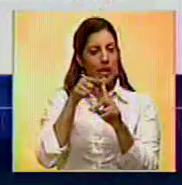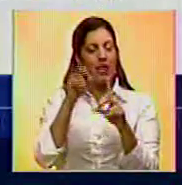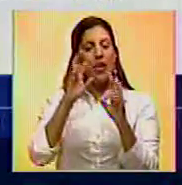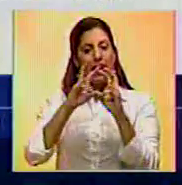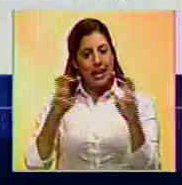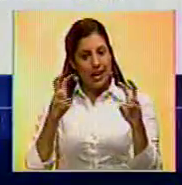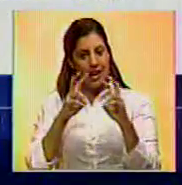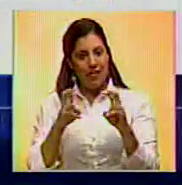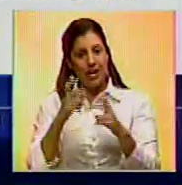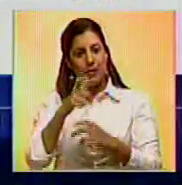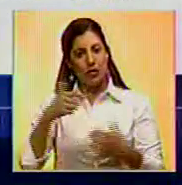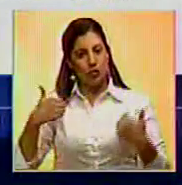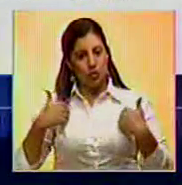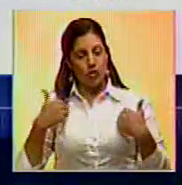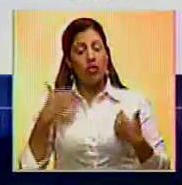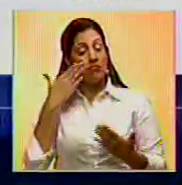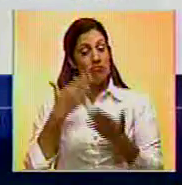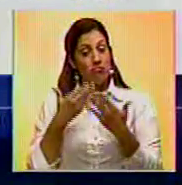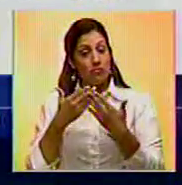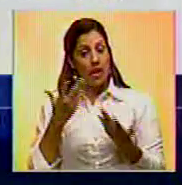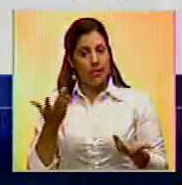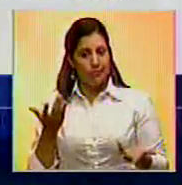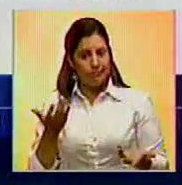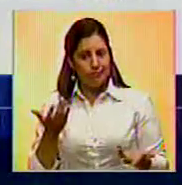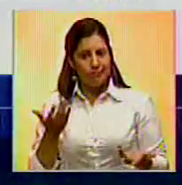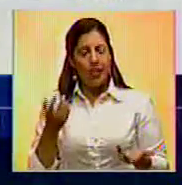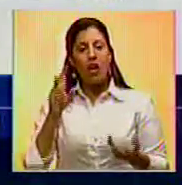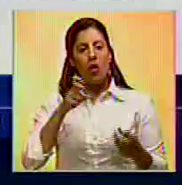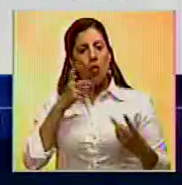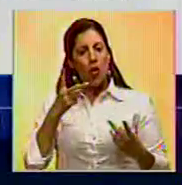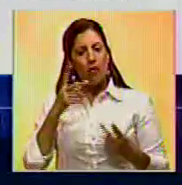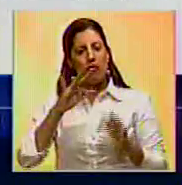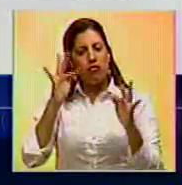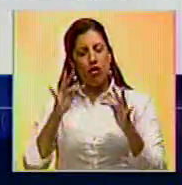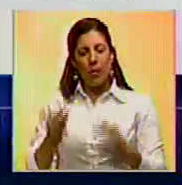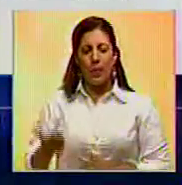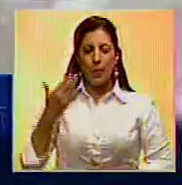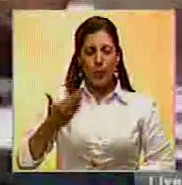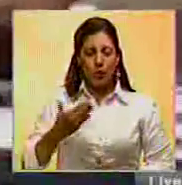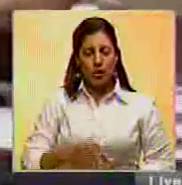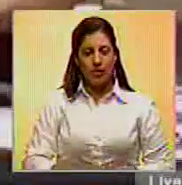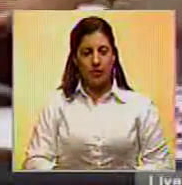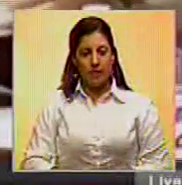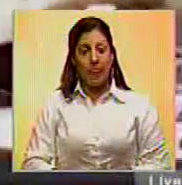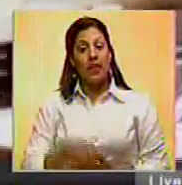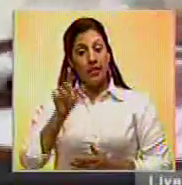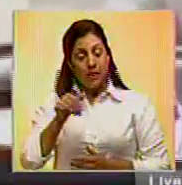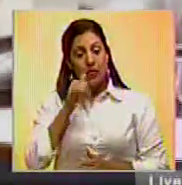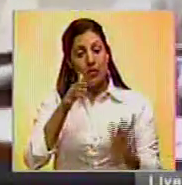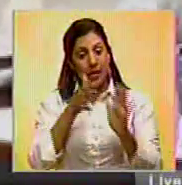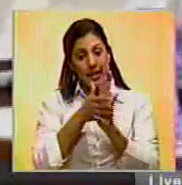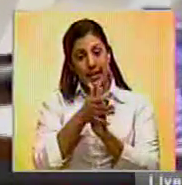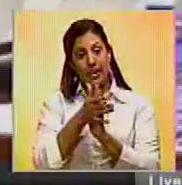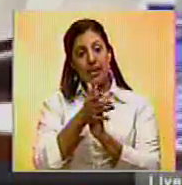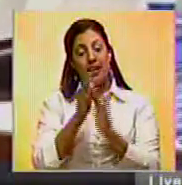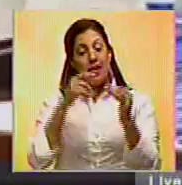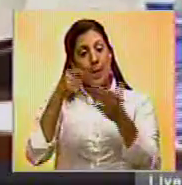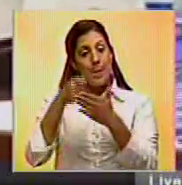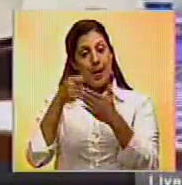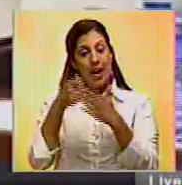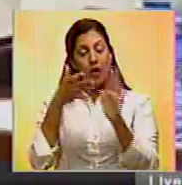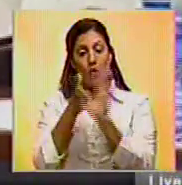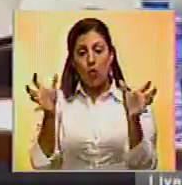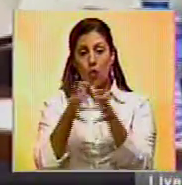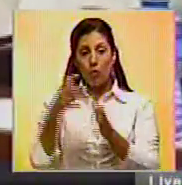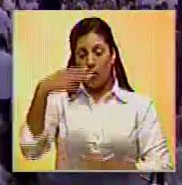reparar las víctimas. Me parece que ese es un elemento fundamental. De igual forma, se refirió al financiamiento